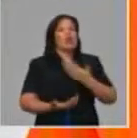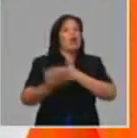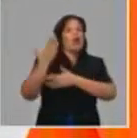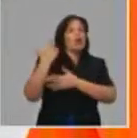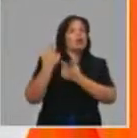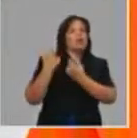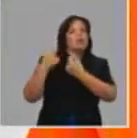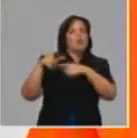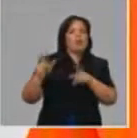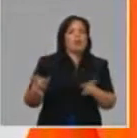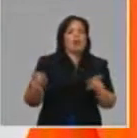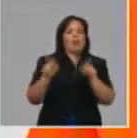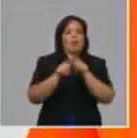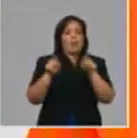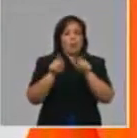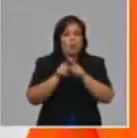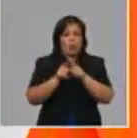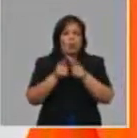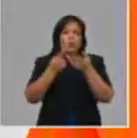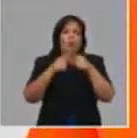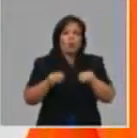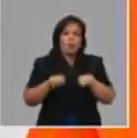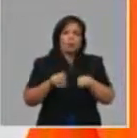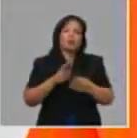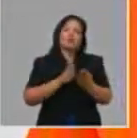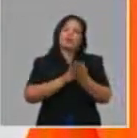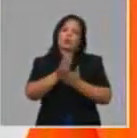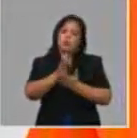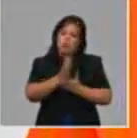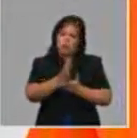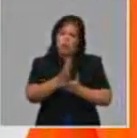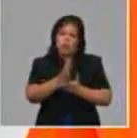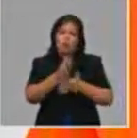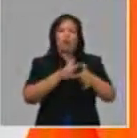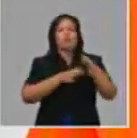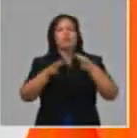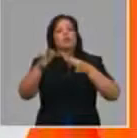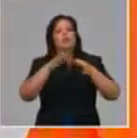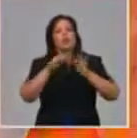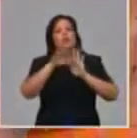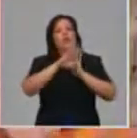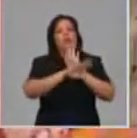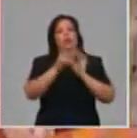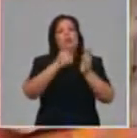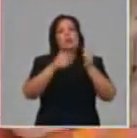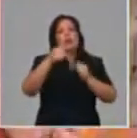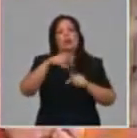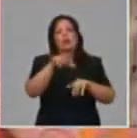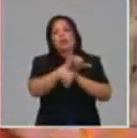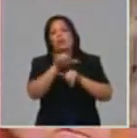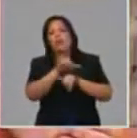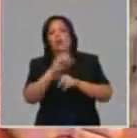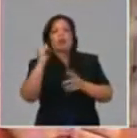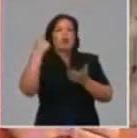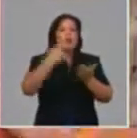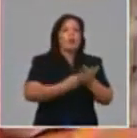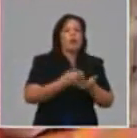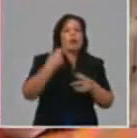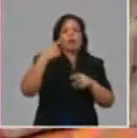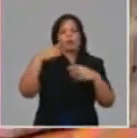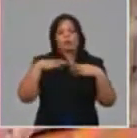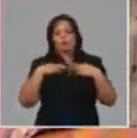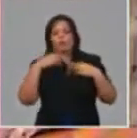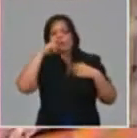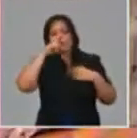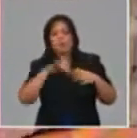que cerraron, pero se siguieron asegurando desde estos mercados los programas priorizados. Dígase ganatillas, postrados en el continente.